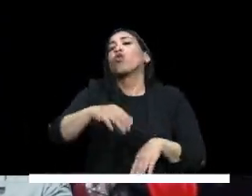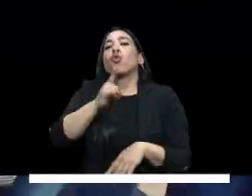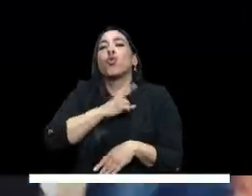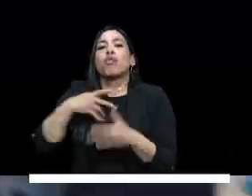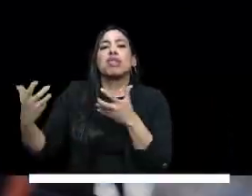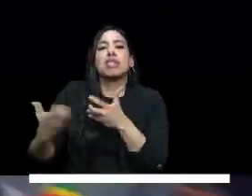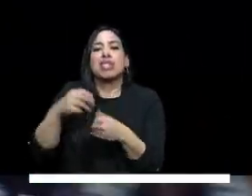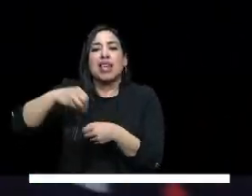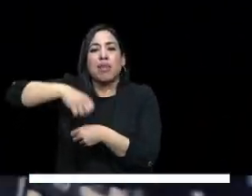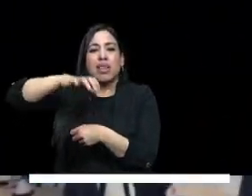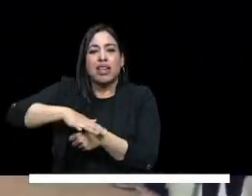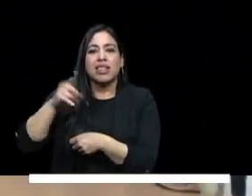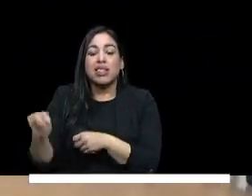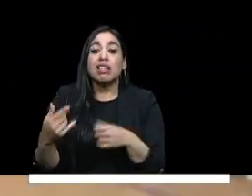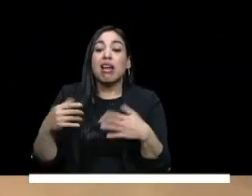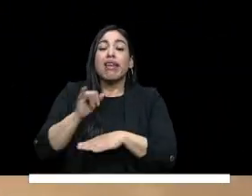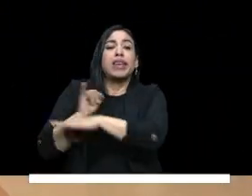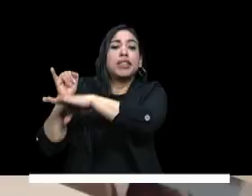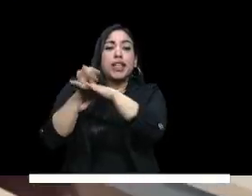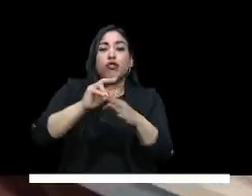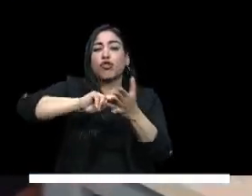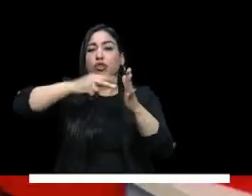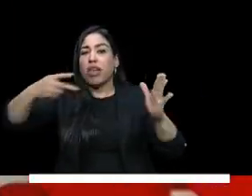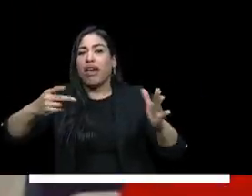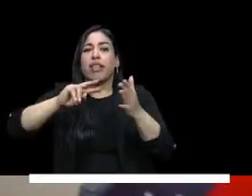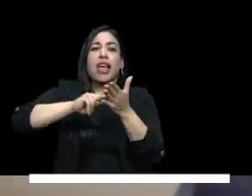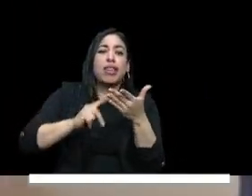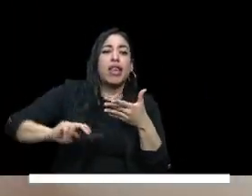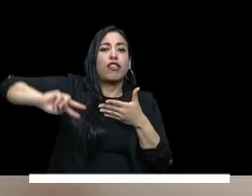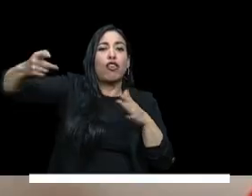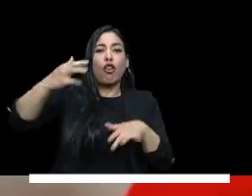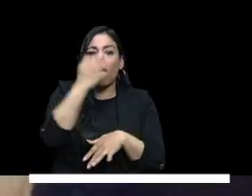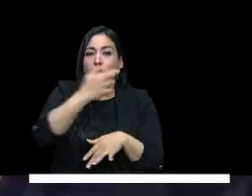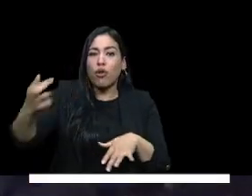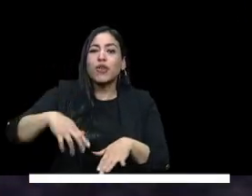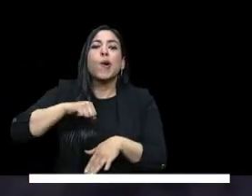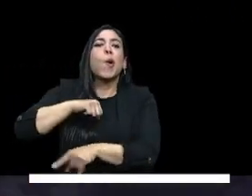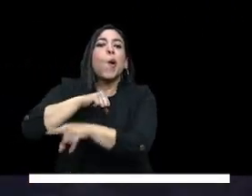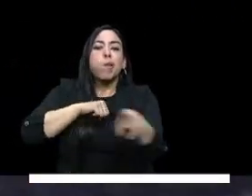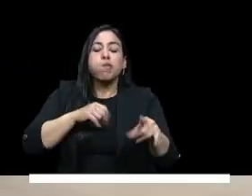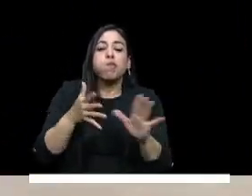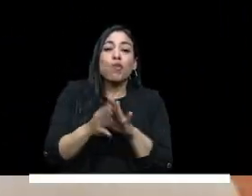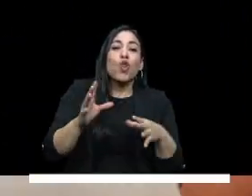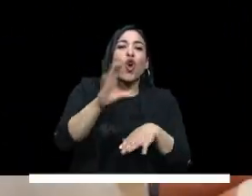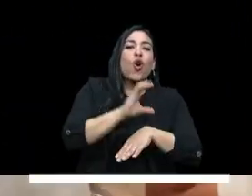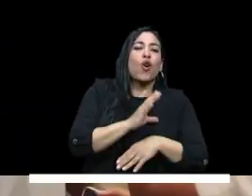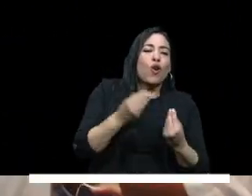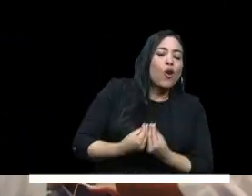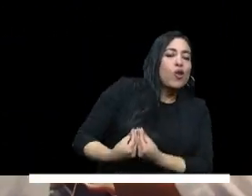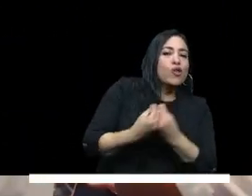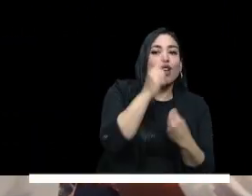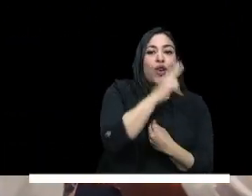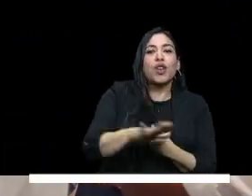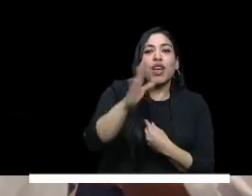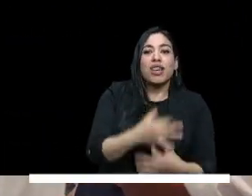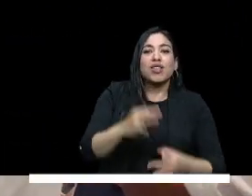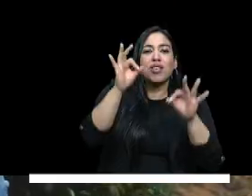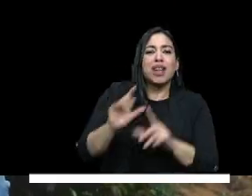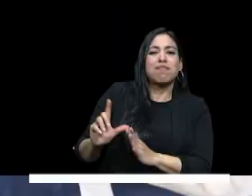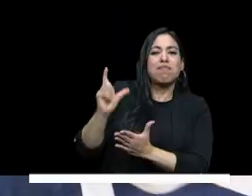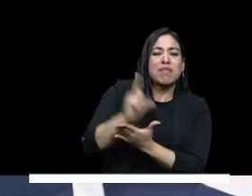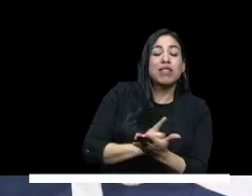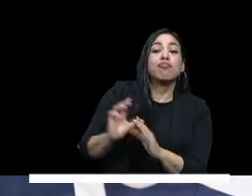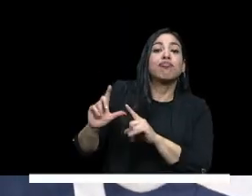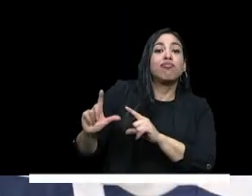universitario estatal la red de instituciones técnicas tecnológicas y universitarias públicas el consejo nacional de acreditación entre otros